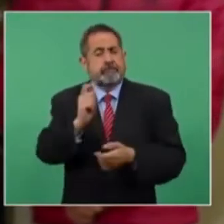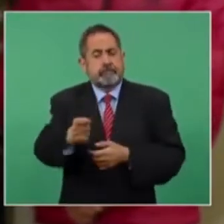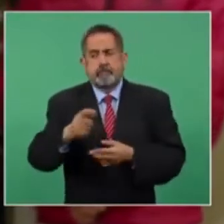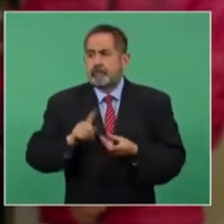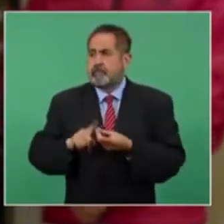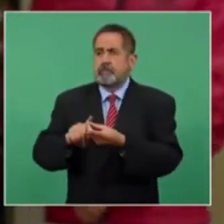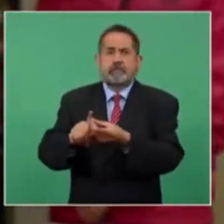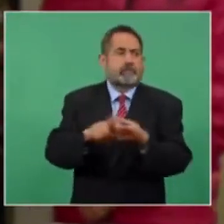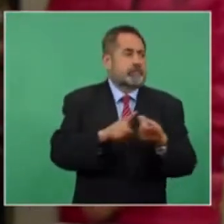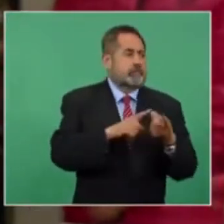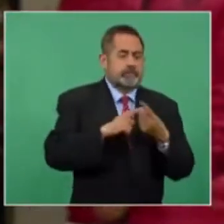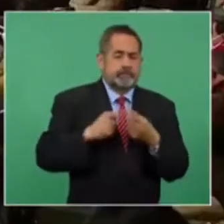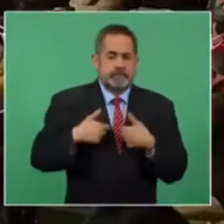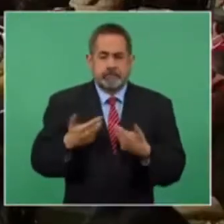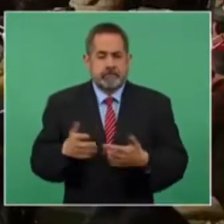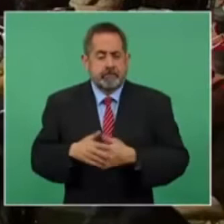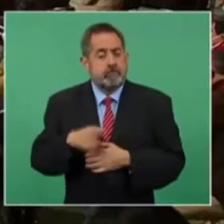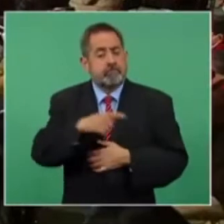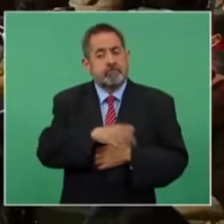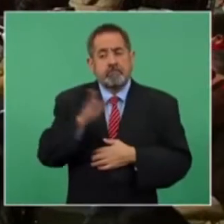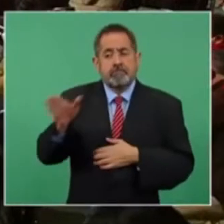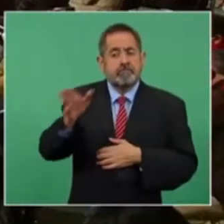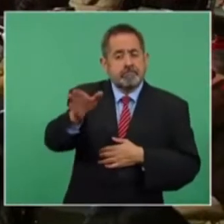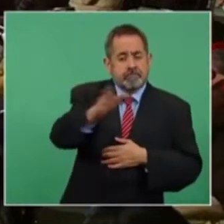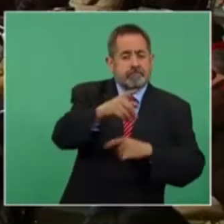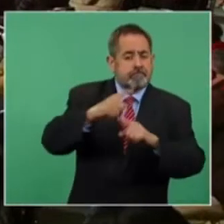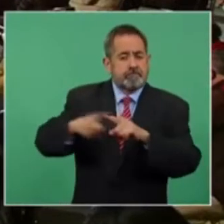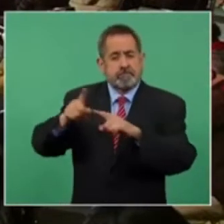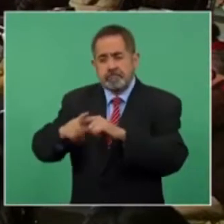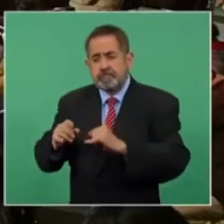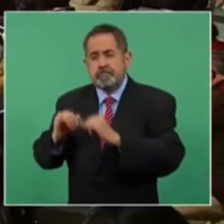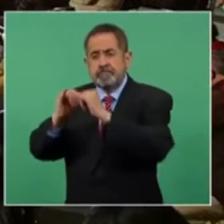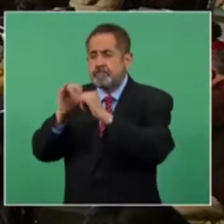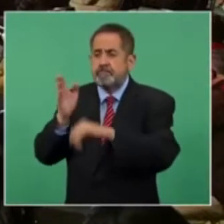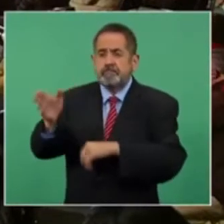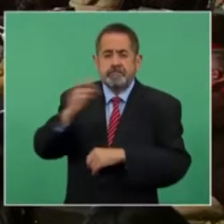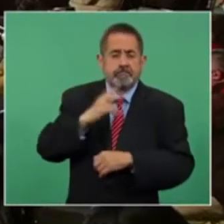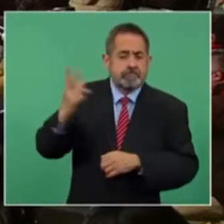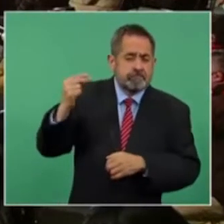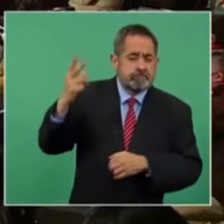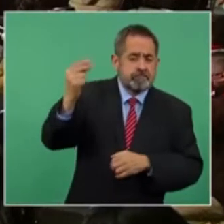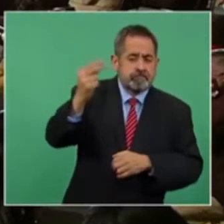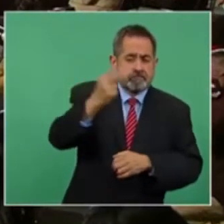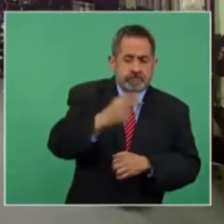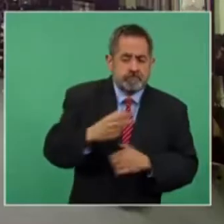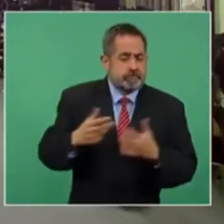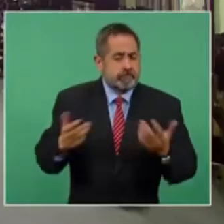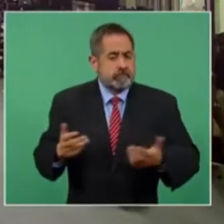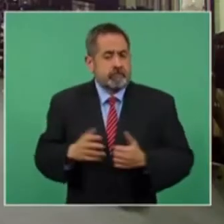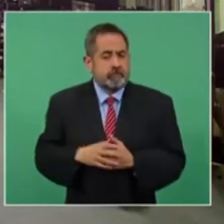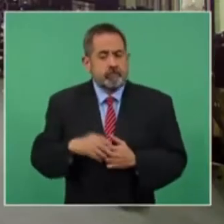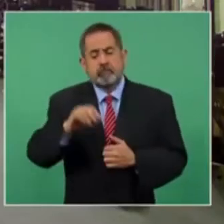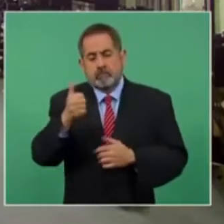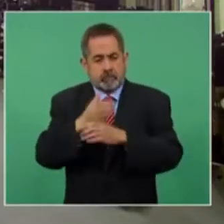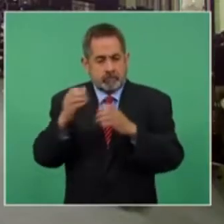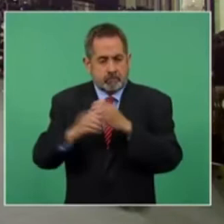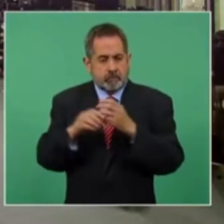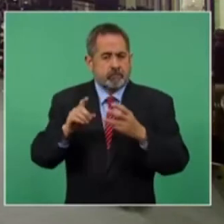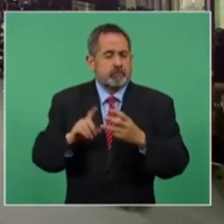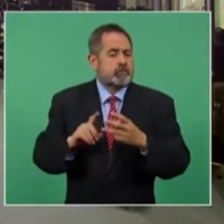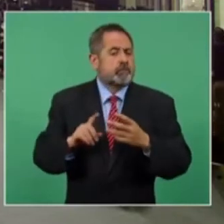¿a dónde acude? Ella ha acudido en todas las estancias y no la han escuchado. Y otra de las cosas